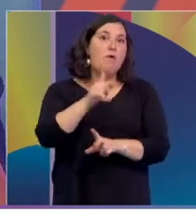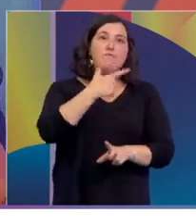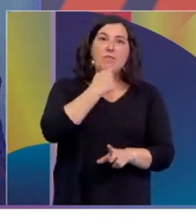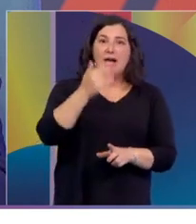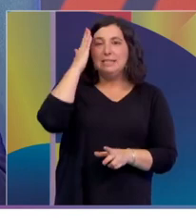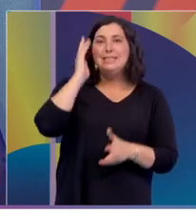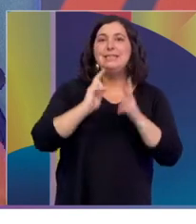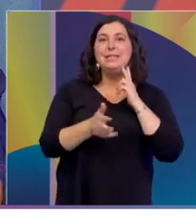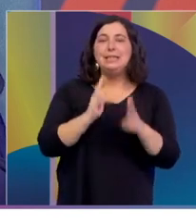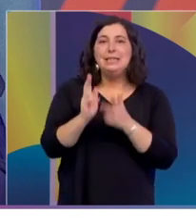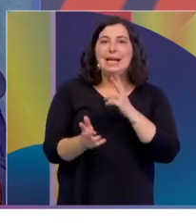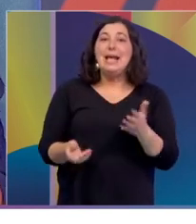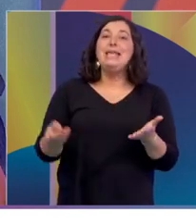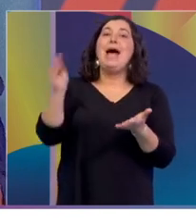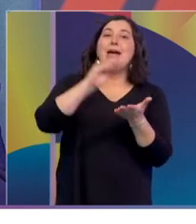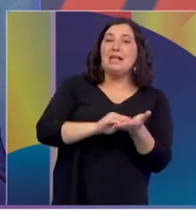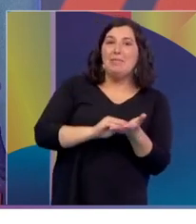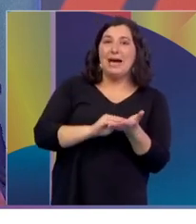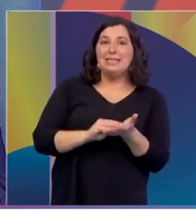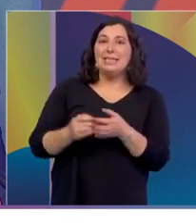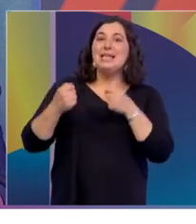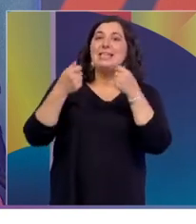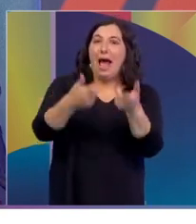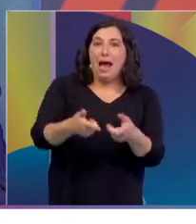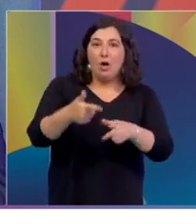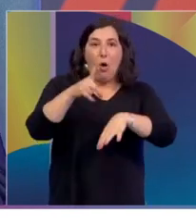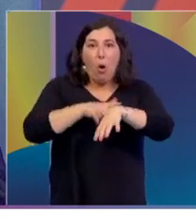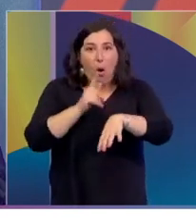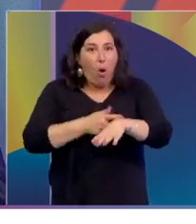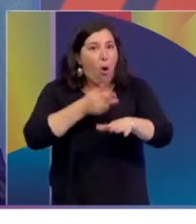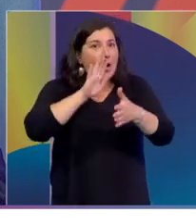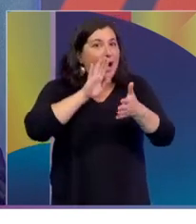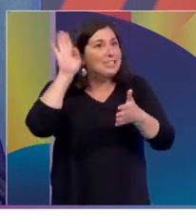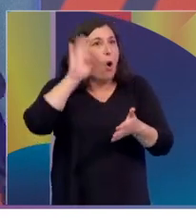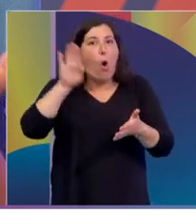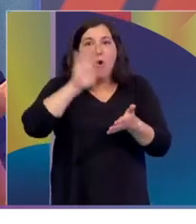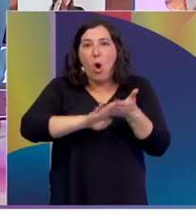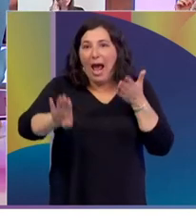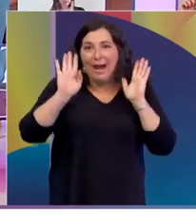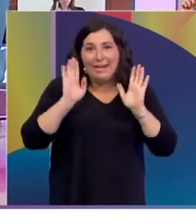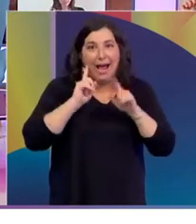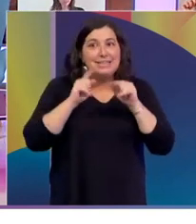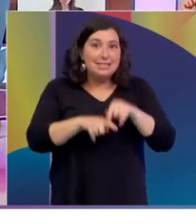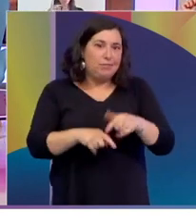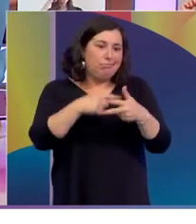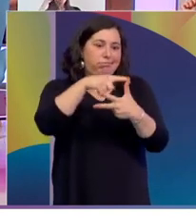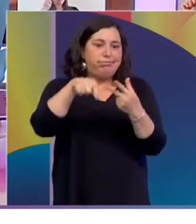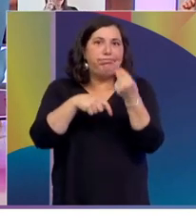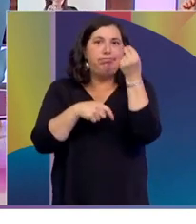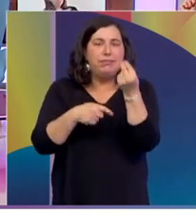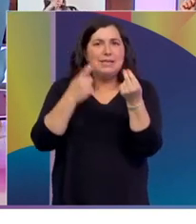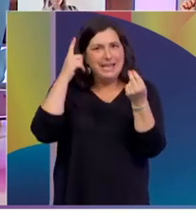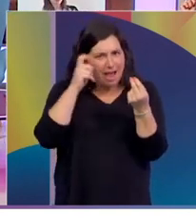Y, aparte, poder brindar horas honorarias. Claro. Es muy difícil. Son demasiados factores que se tienen que dar. Claro. Y es muy difícil